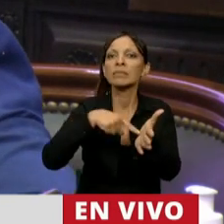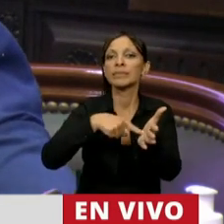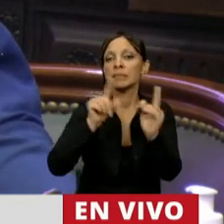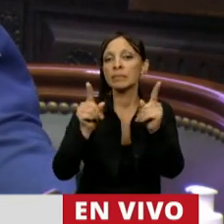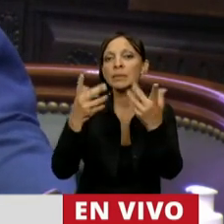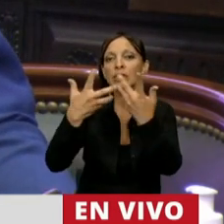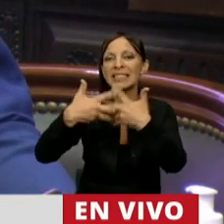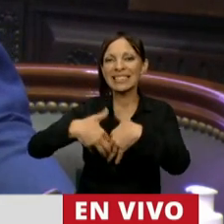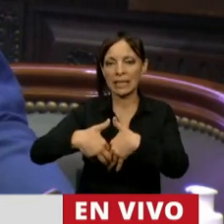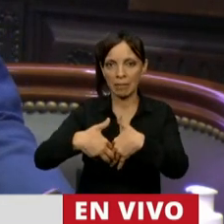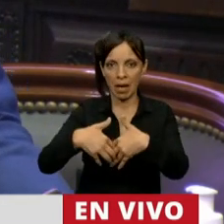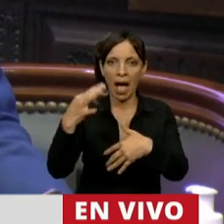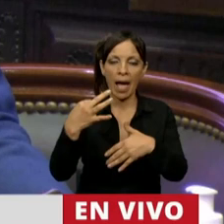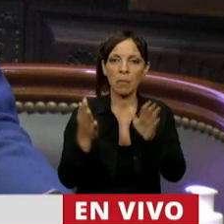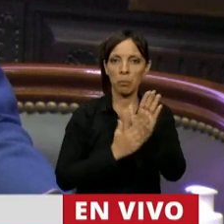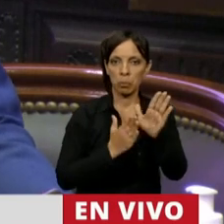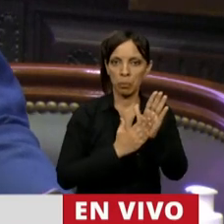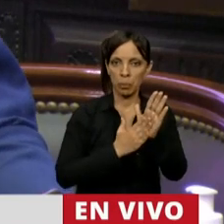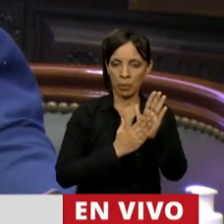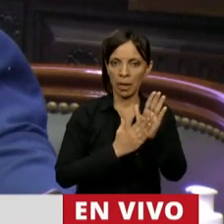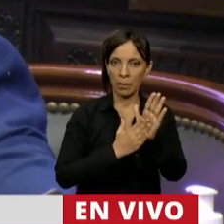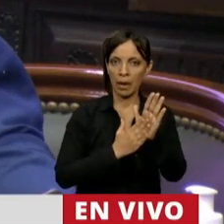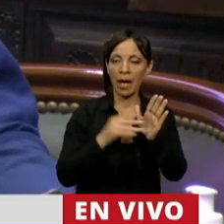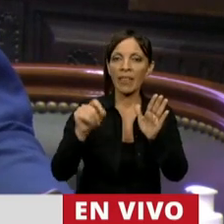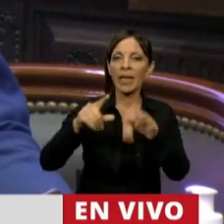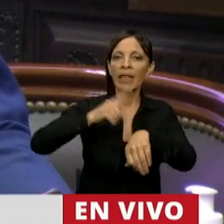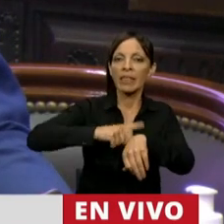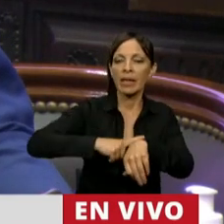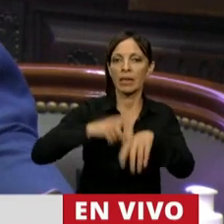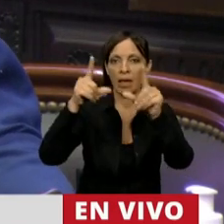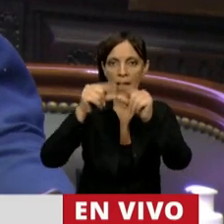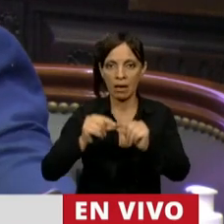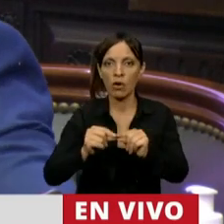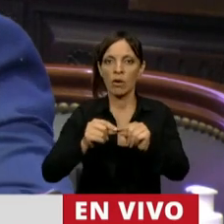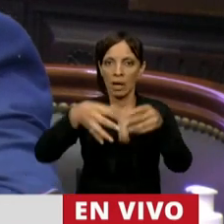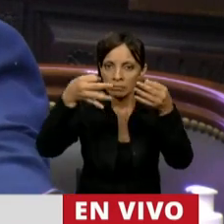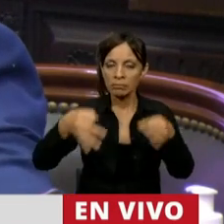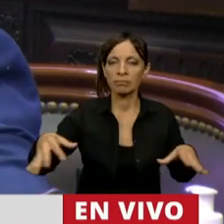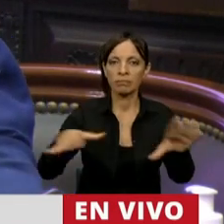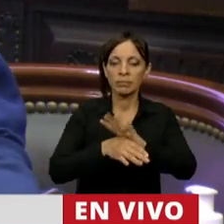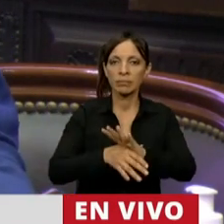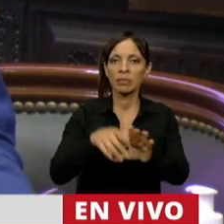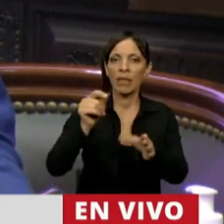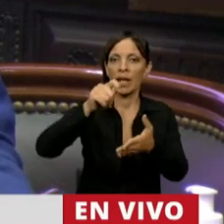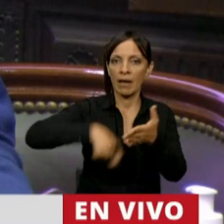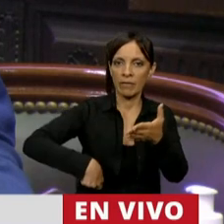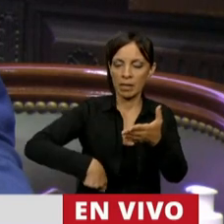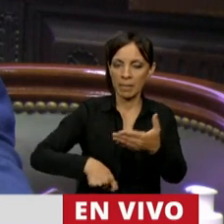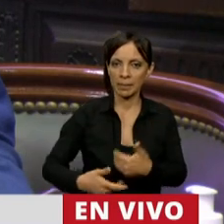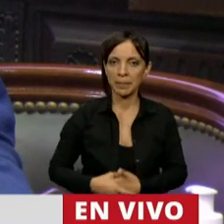sistema deja expresa constancia de la hora y del día en la cual esa firma fue estampada.